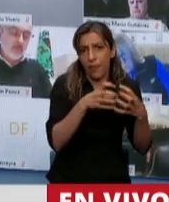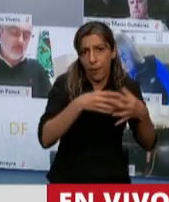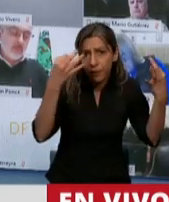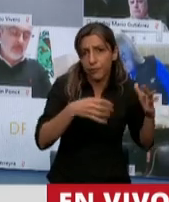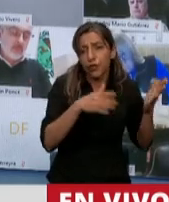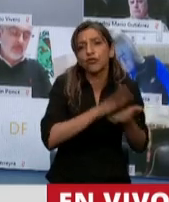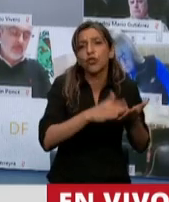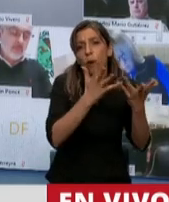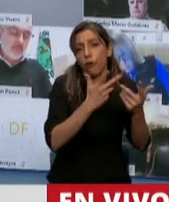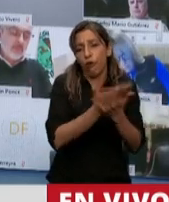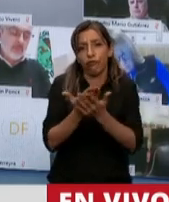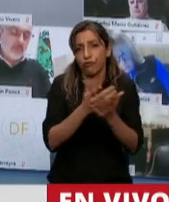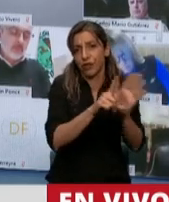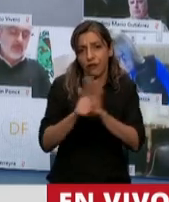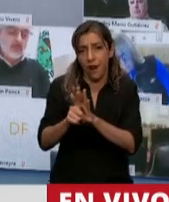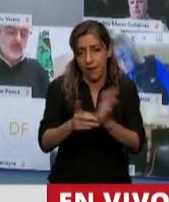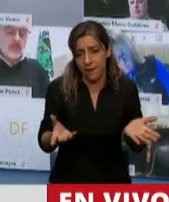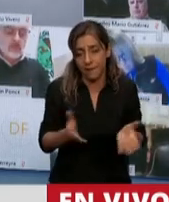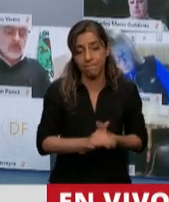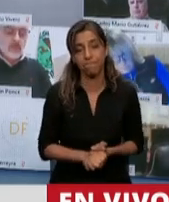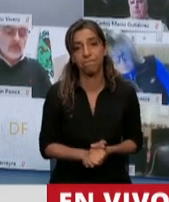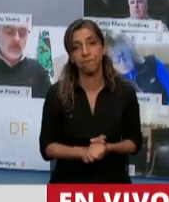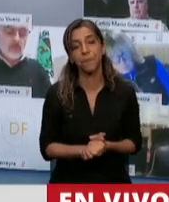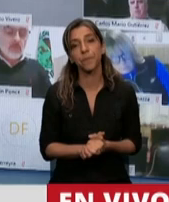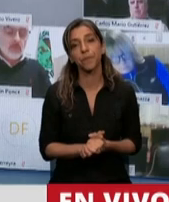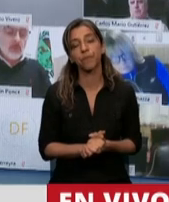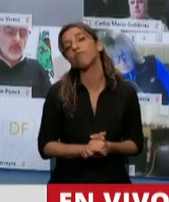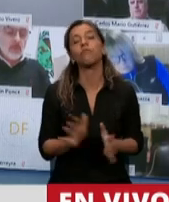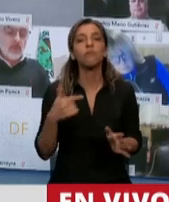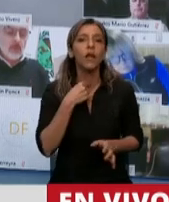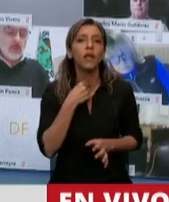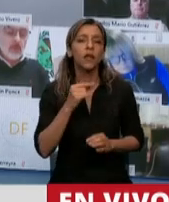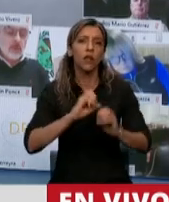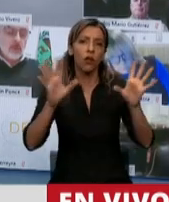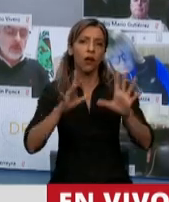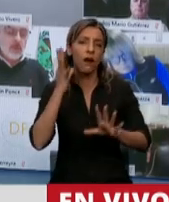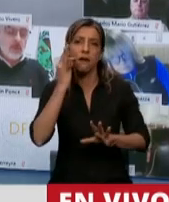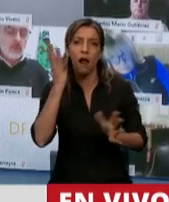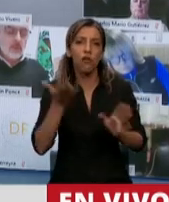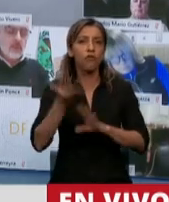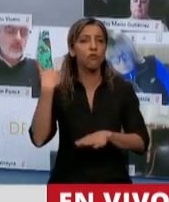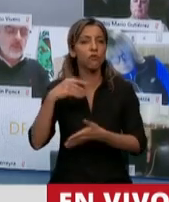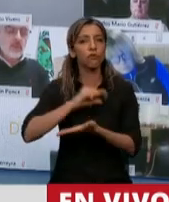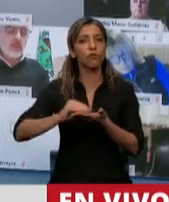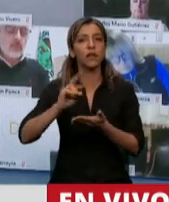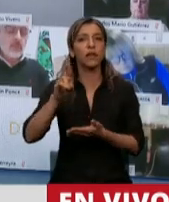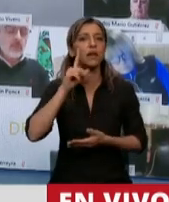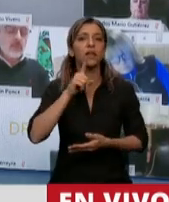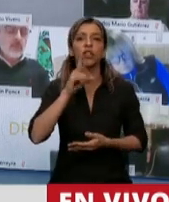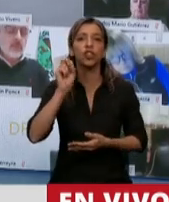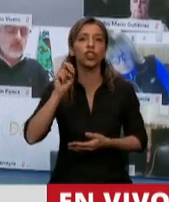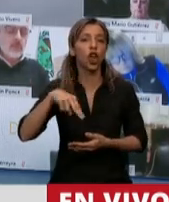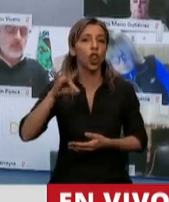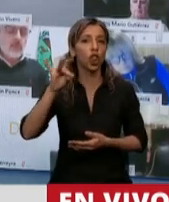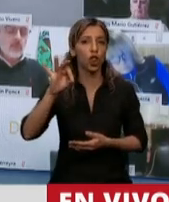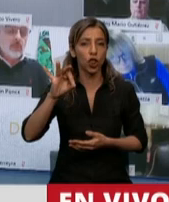Probablemente, yo antes de pasar al tema específico, quiero hacer una aclaración. El diputado Ritondo dijo que dos